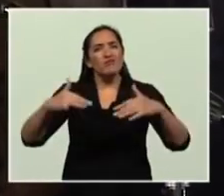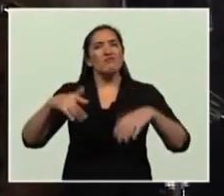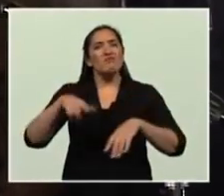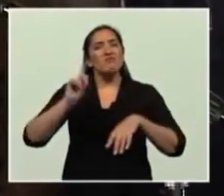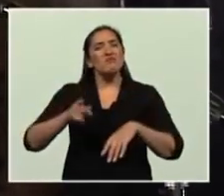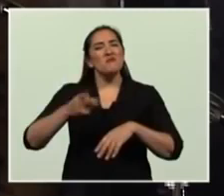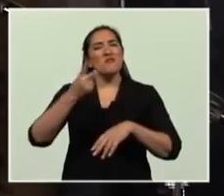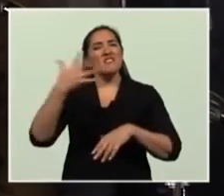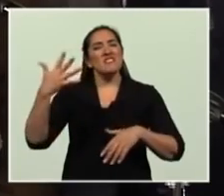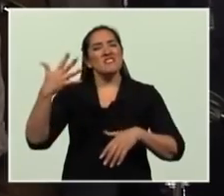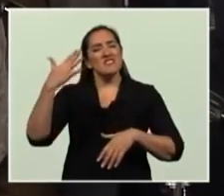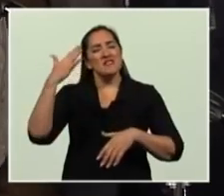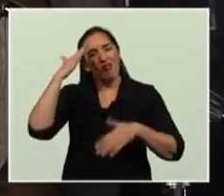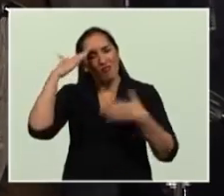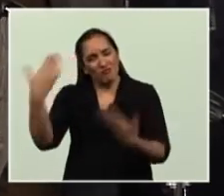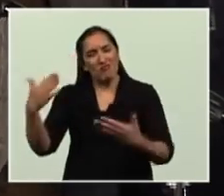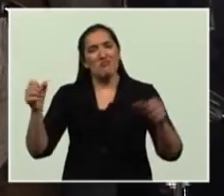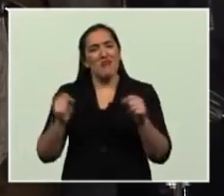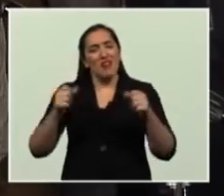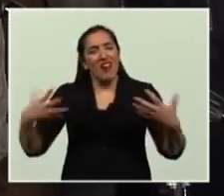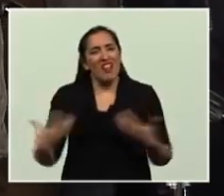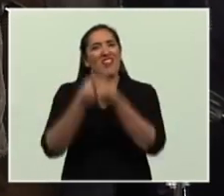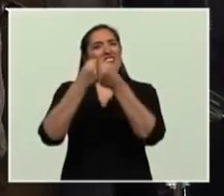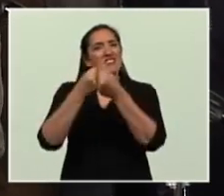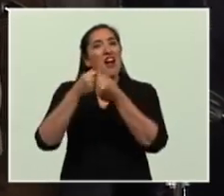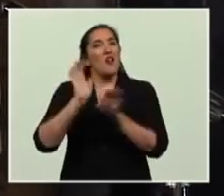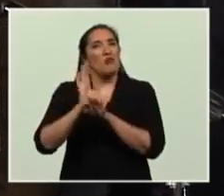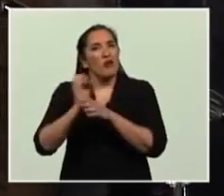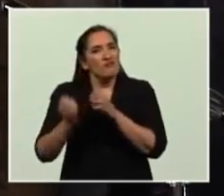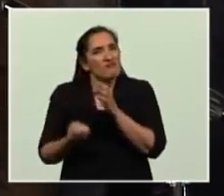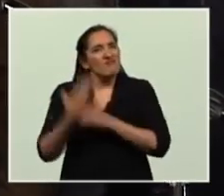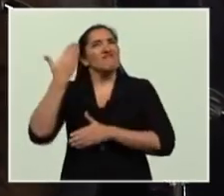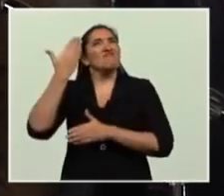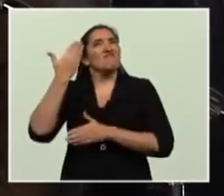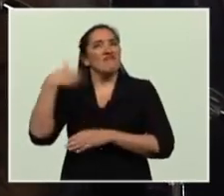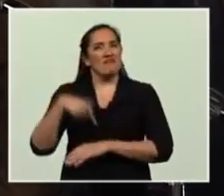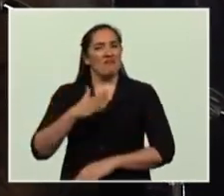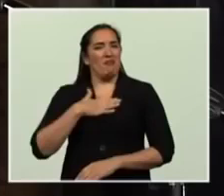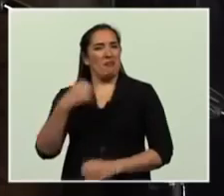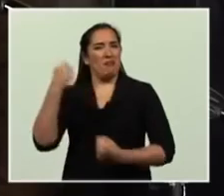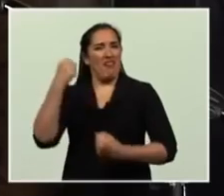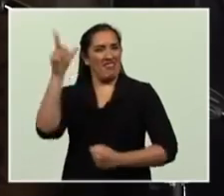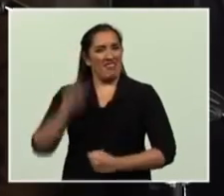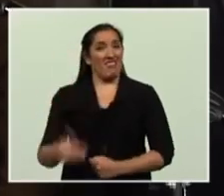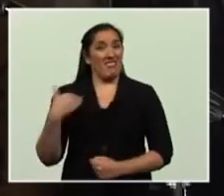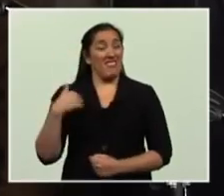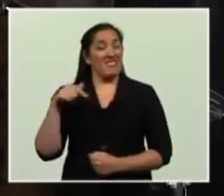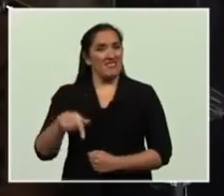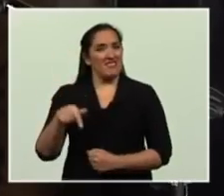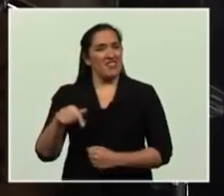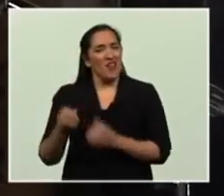conmemorando un nuevo aniversario del nacimiento de la patria, que les digo que